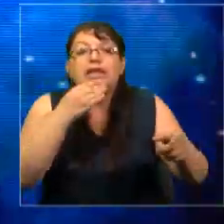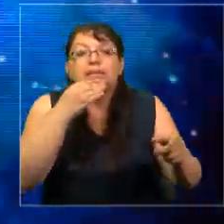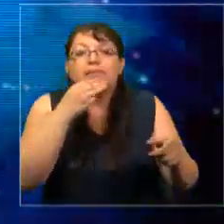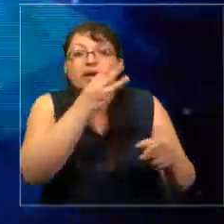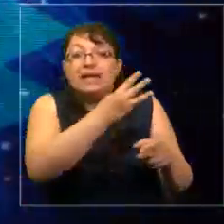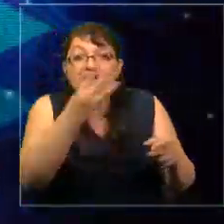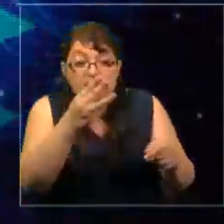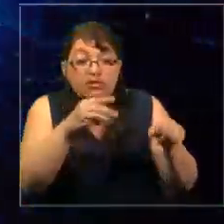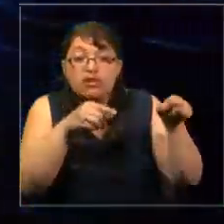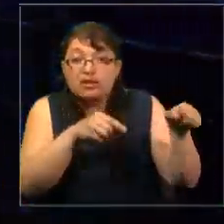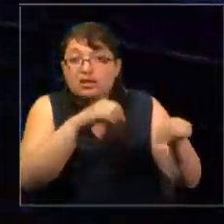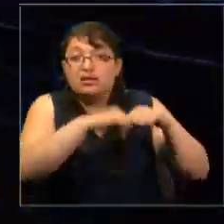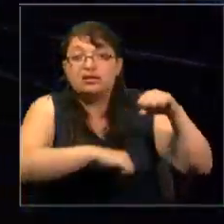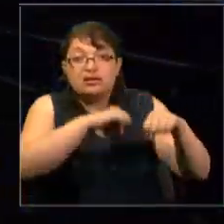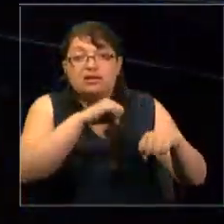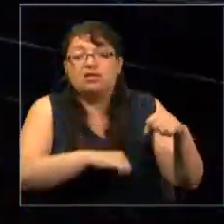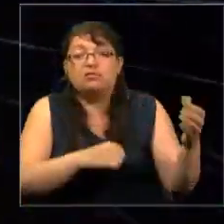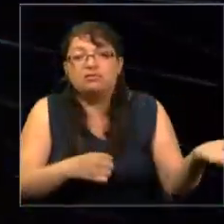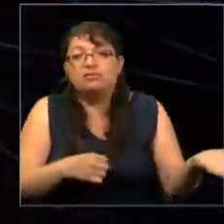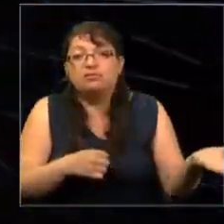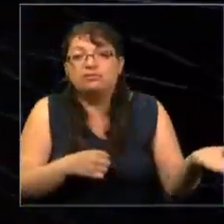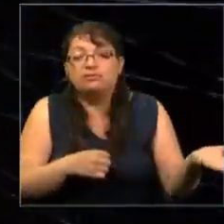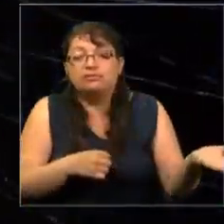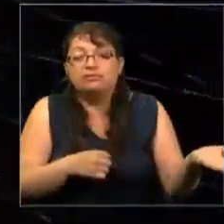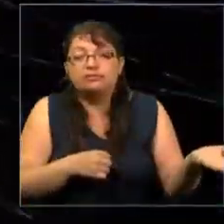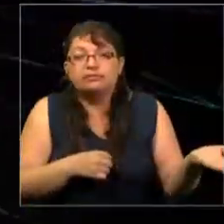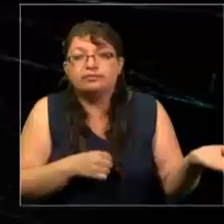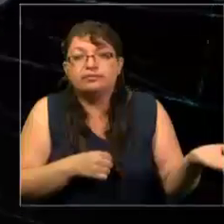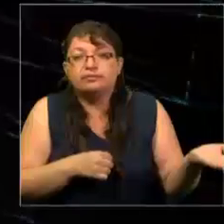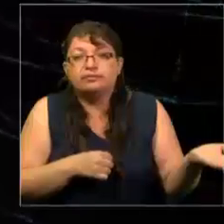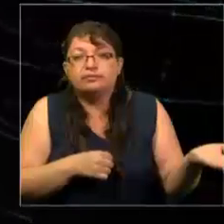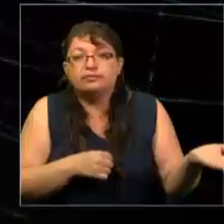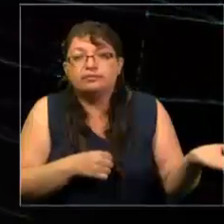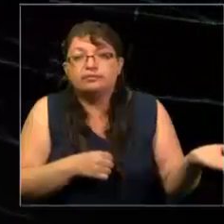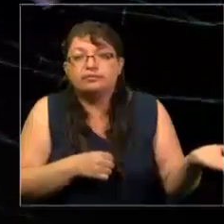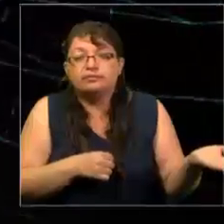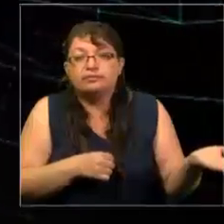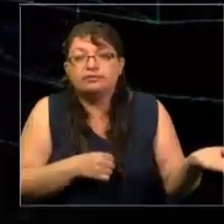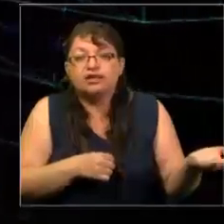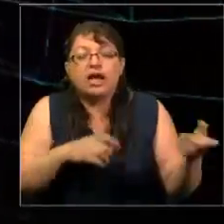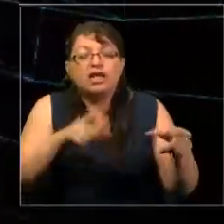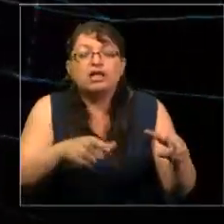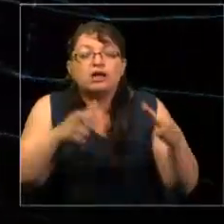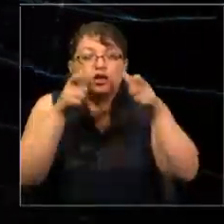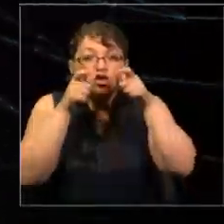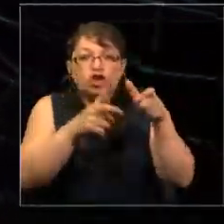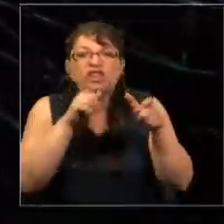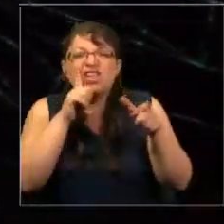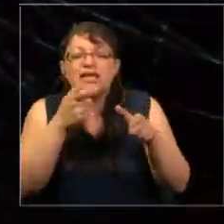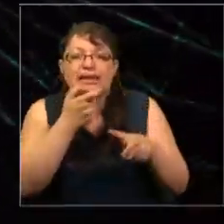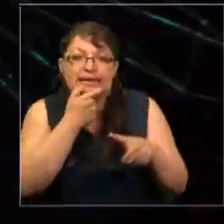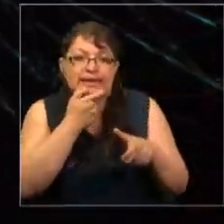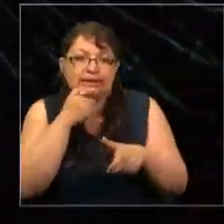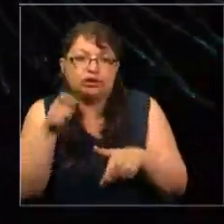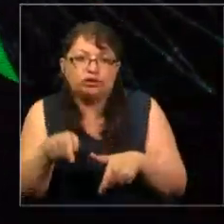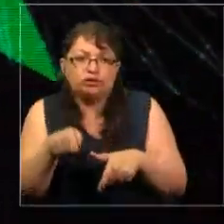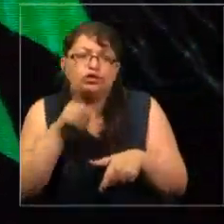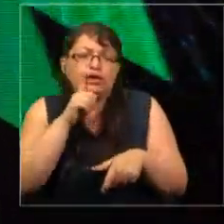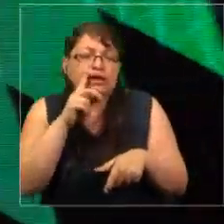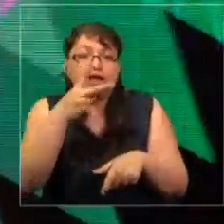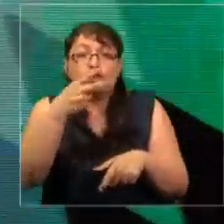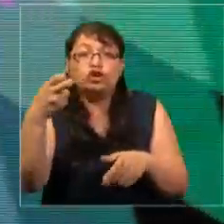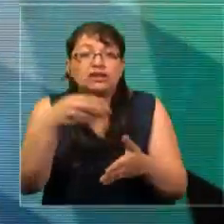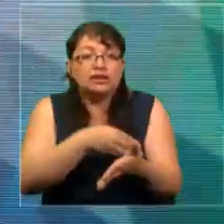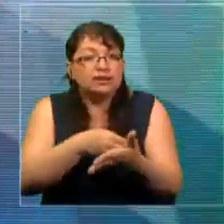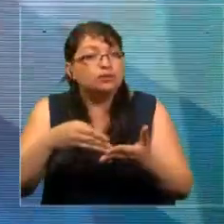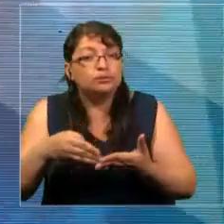empresa están bajo el comisionado del Reino Unido. Tienen los servidores y tienen 200 millones